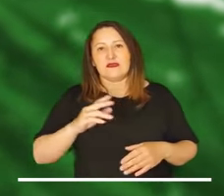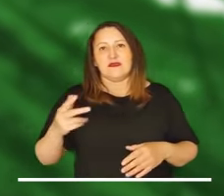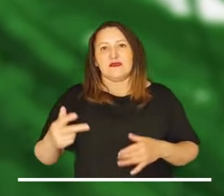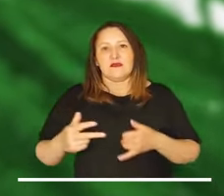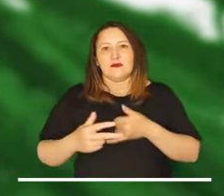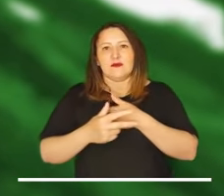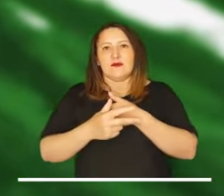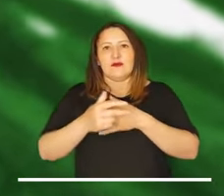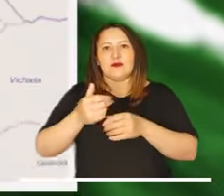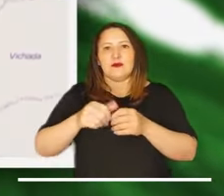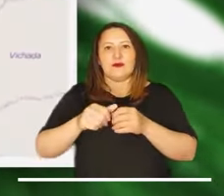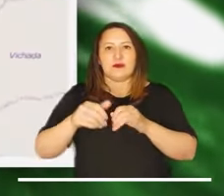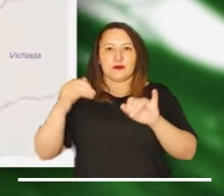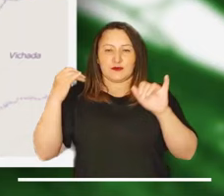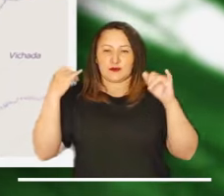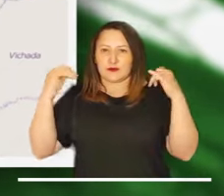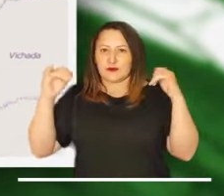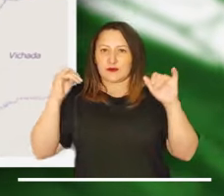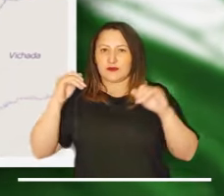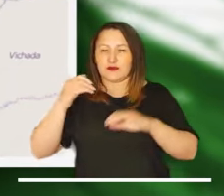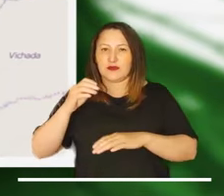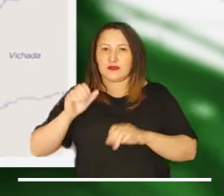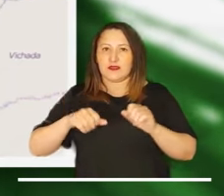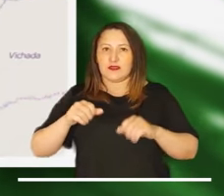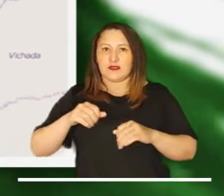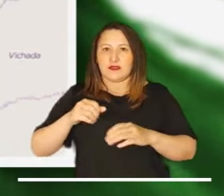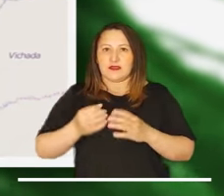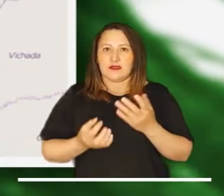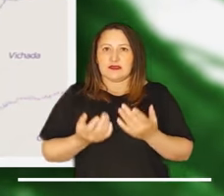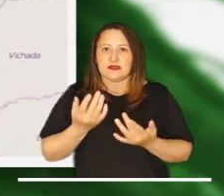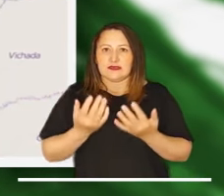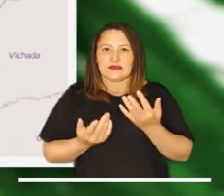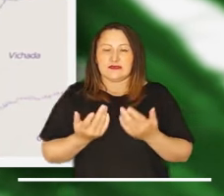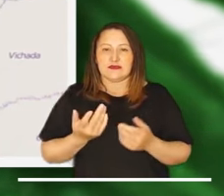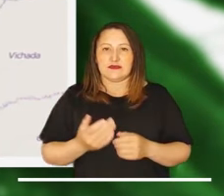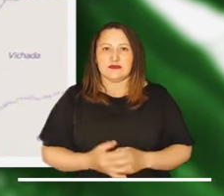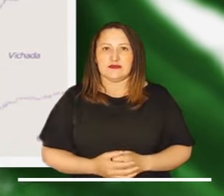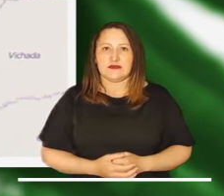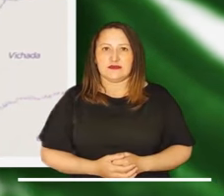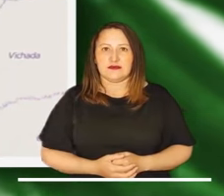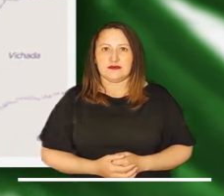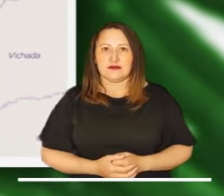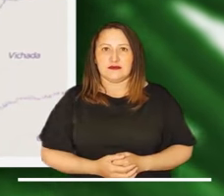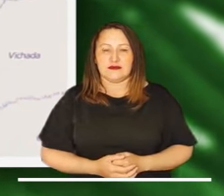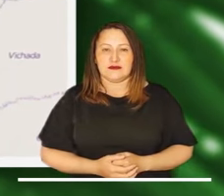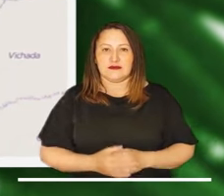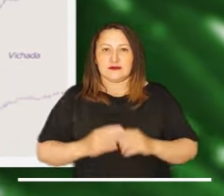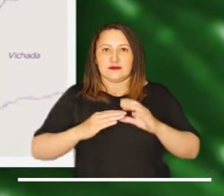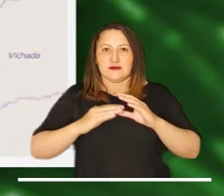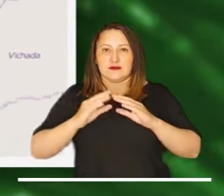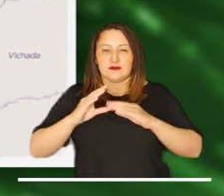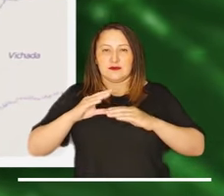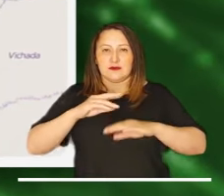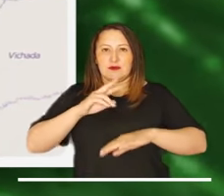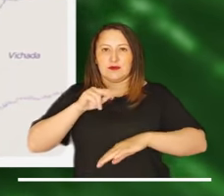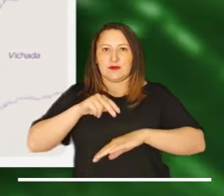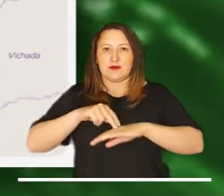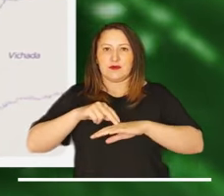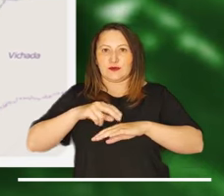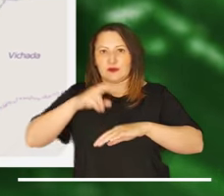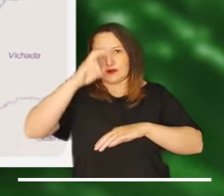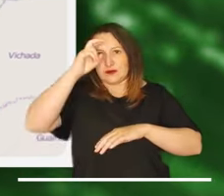Alerta roja en el Caribe, la región insular, Chocó, Valle del Cauca, Los Andes, Arauca y Casanare por alta